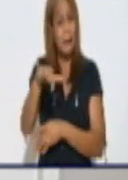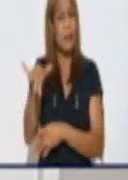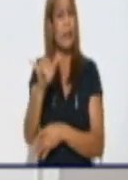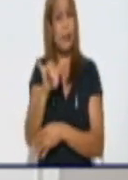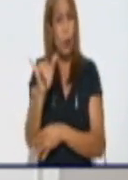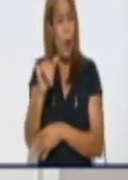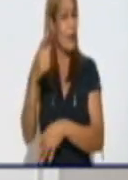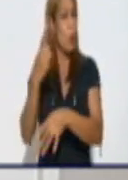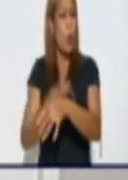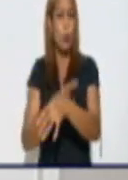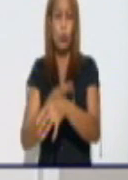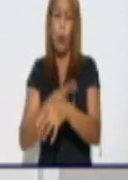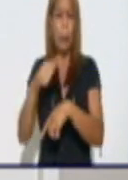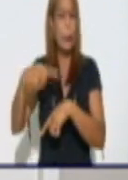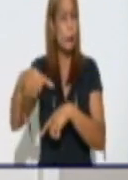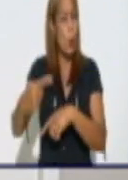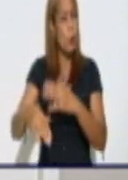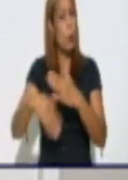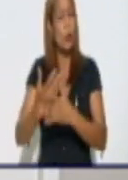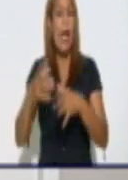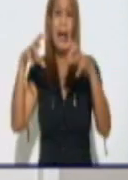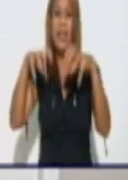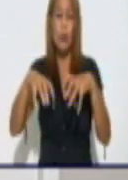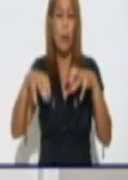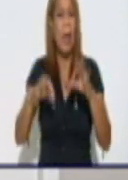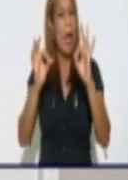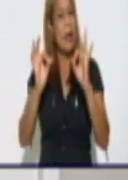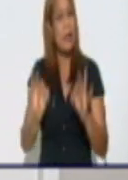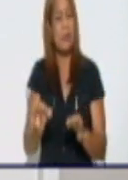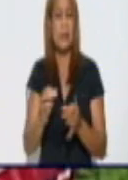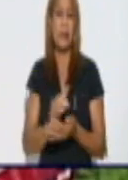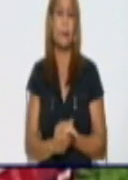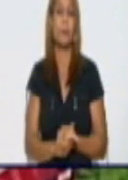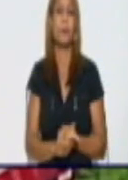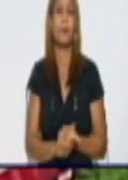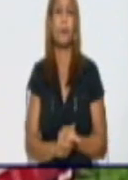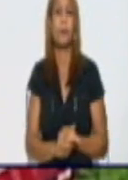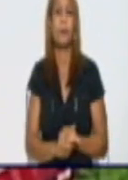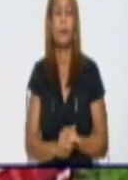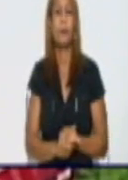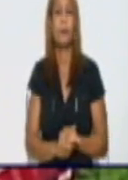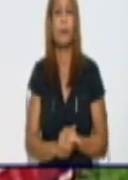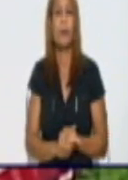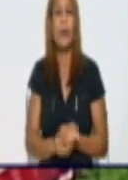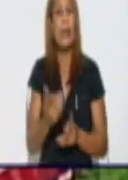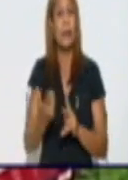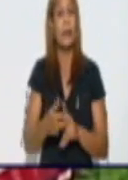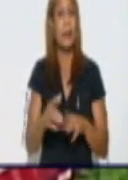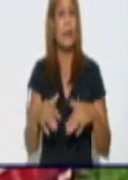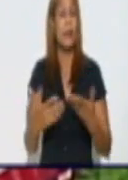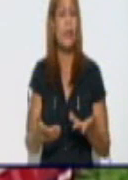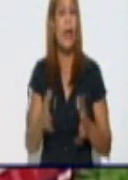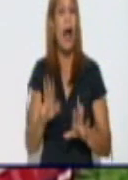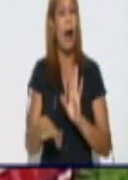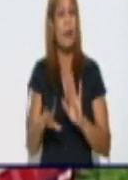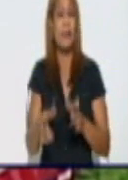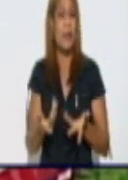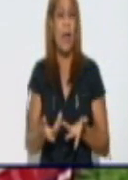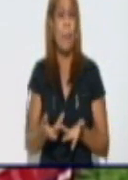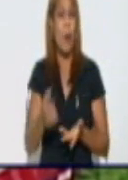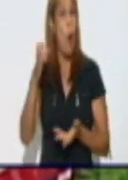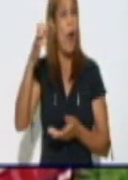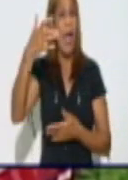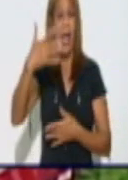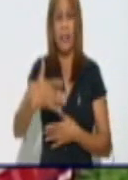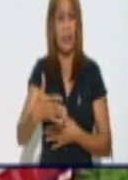Y por una cuestión de ética, no vamos a mostrar las